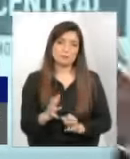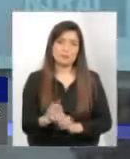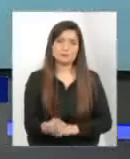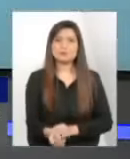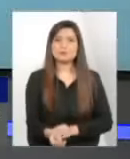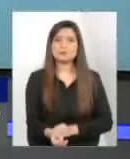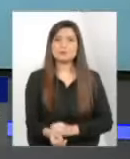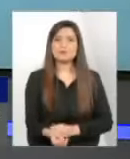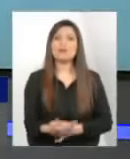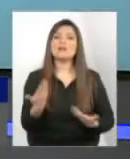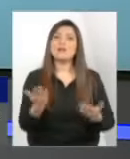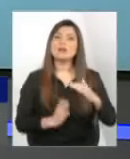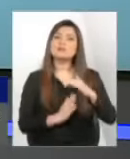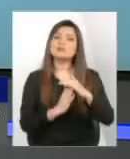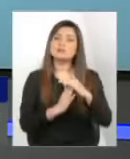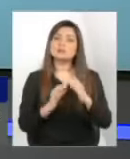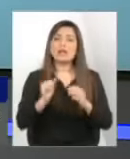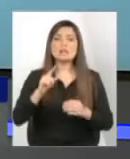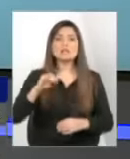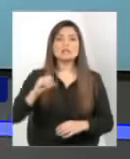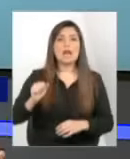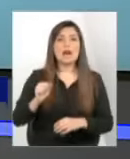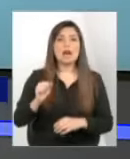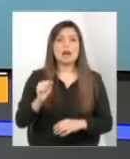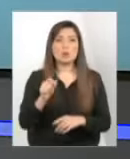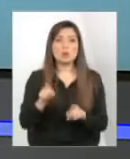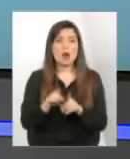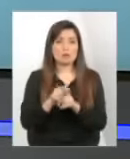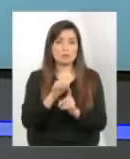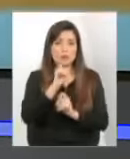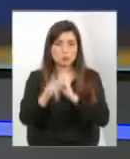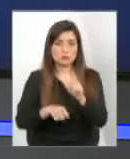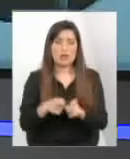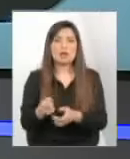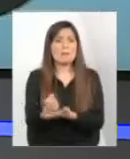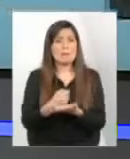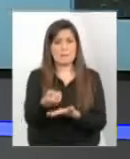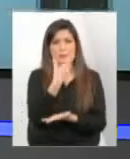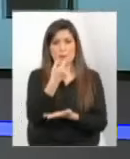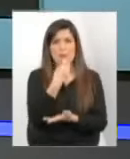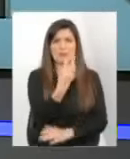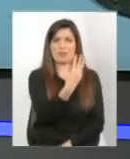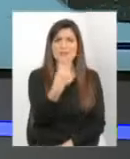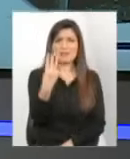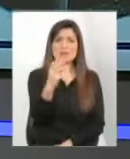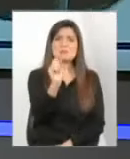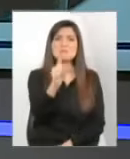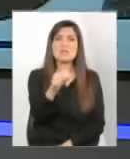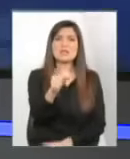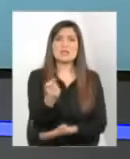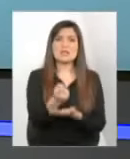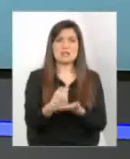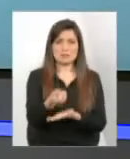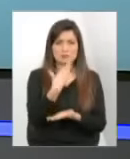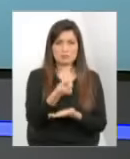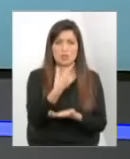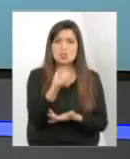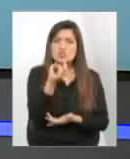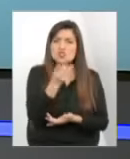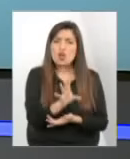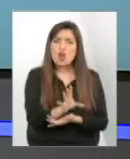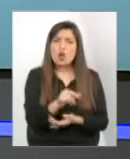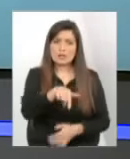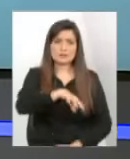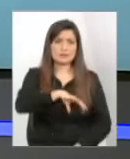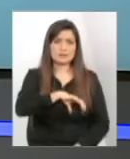señor Alicia voy a ir a la pausa pero le quiero hacer una pregunta respecto a la medicación le damos una cifra de 33.000 dosis que se dan solamente en